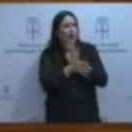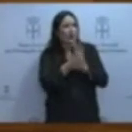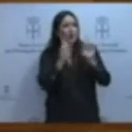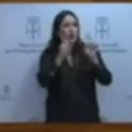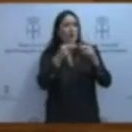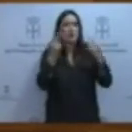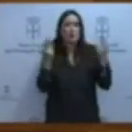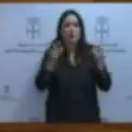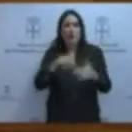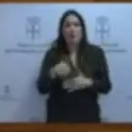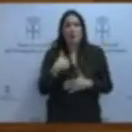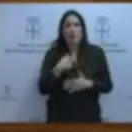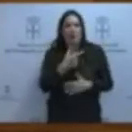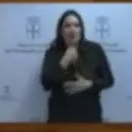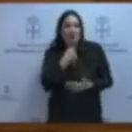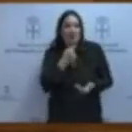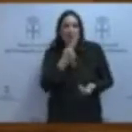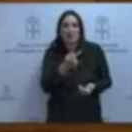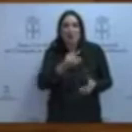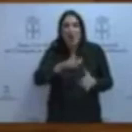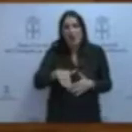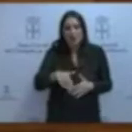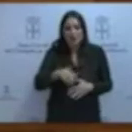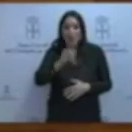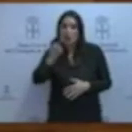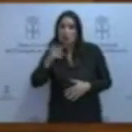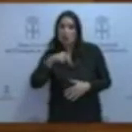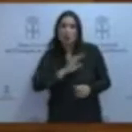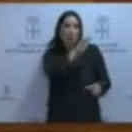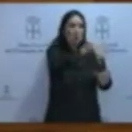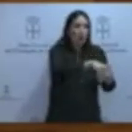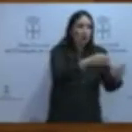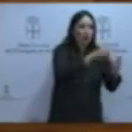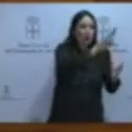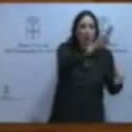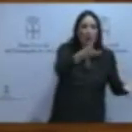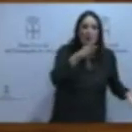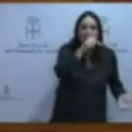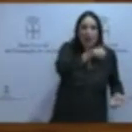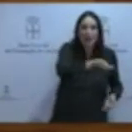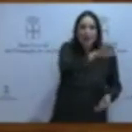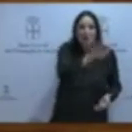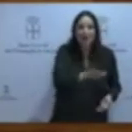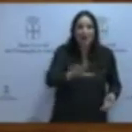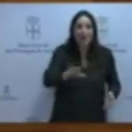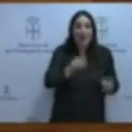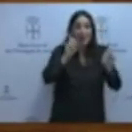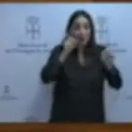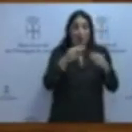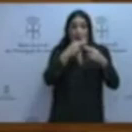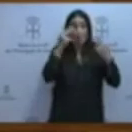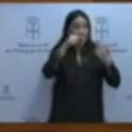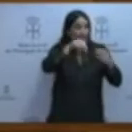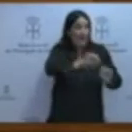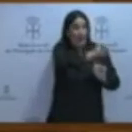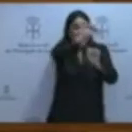es que vamos a acabar votando la gente izquierda es el Partido Popular. Porque aquí no hay nadie que defienda más la educación pública parece